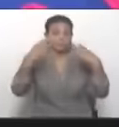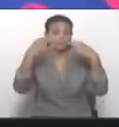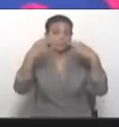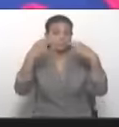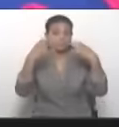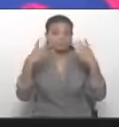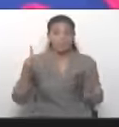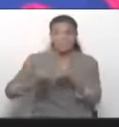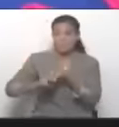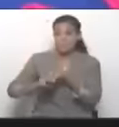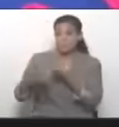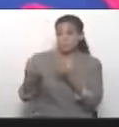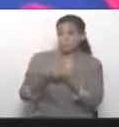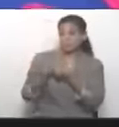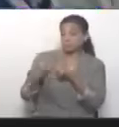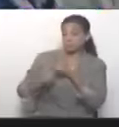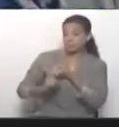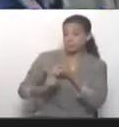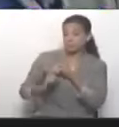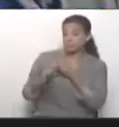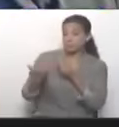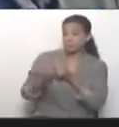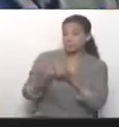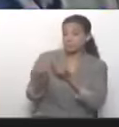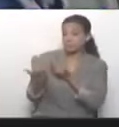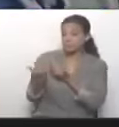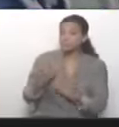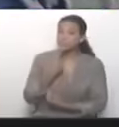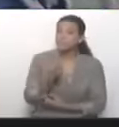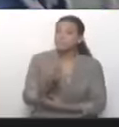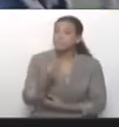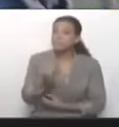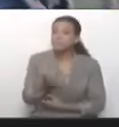Silita, aquí está Silita, mira. Silita quiere opinar.